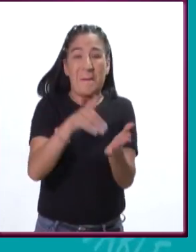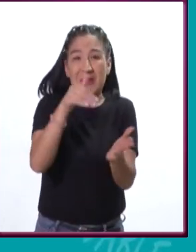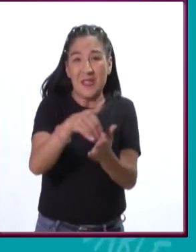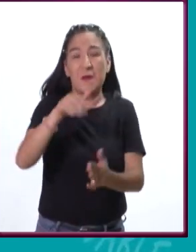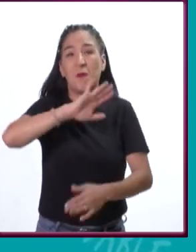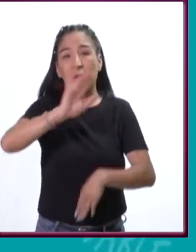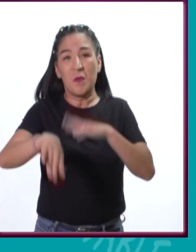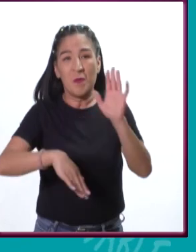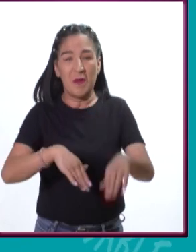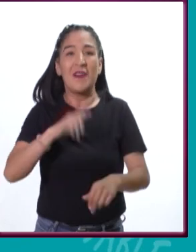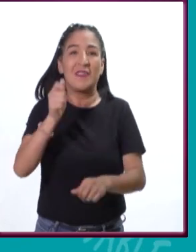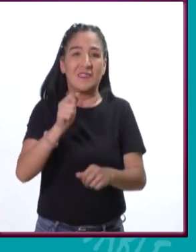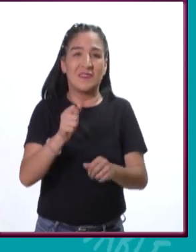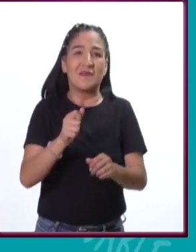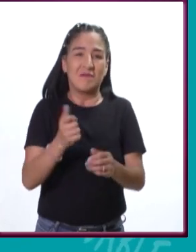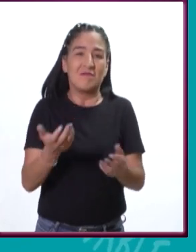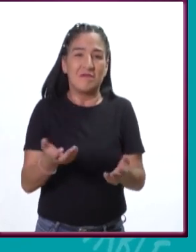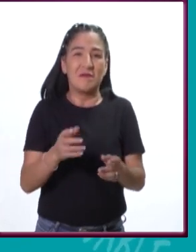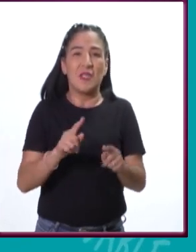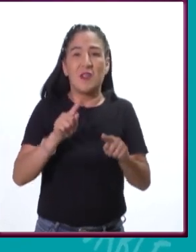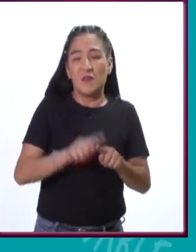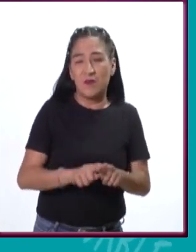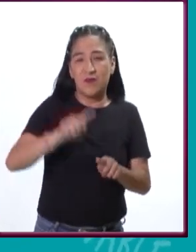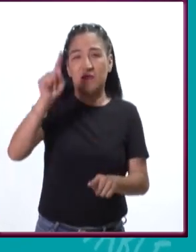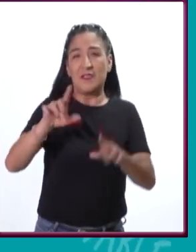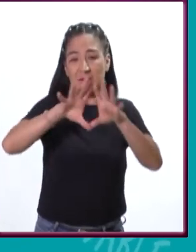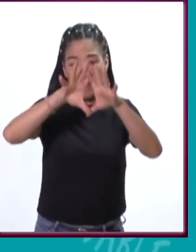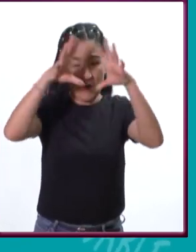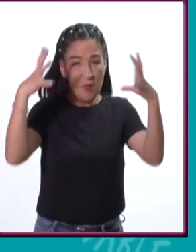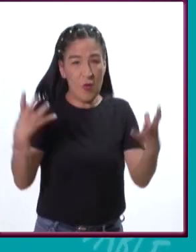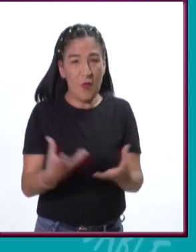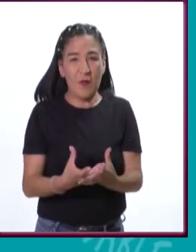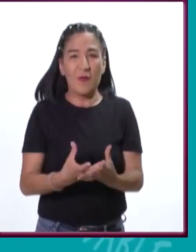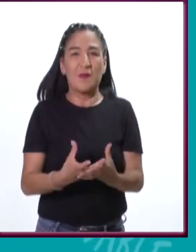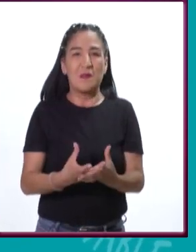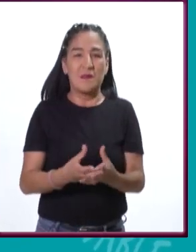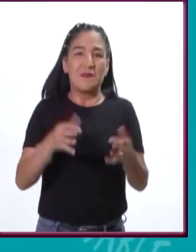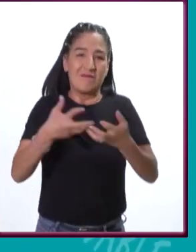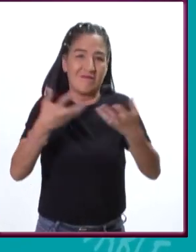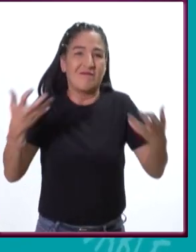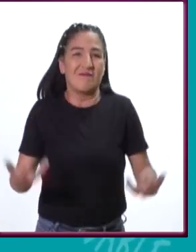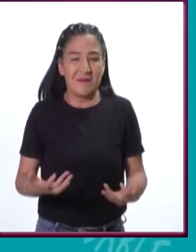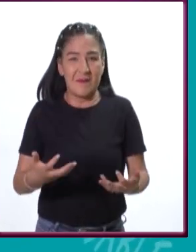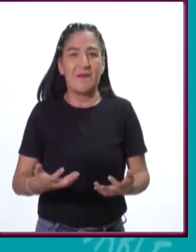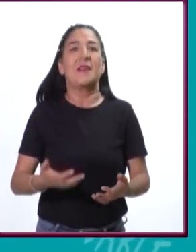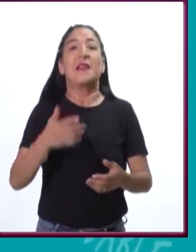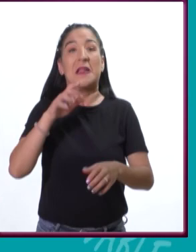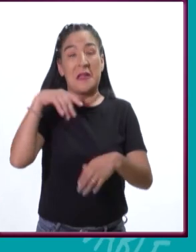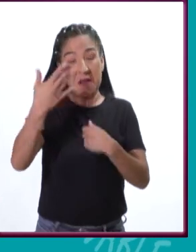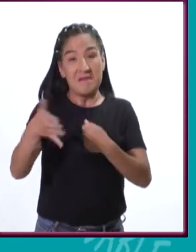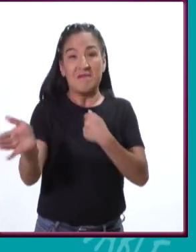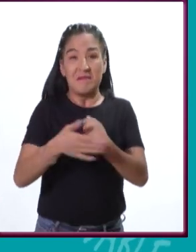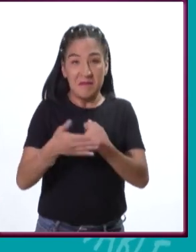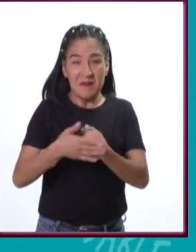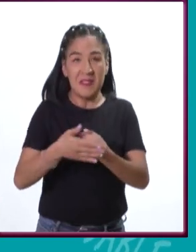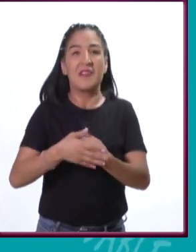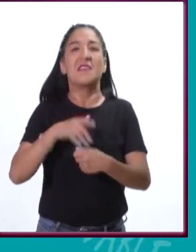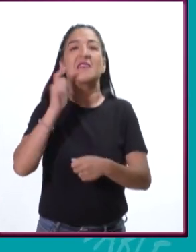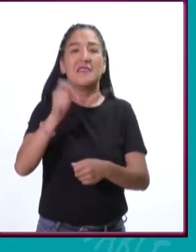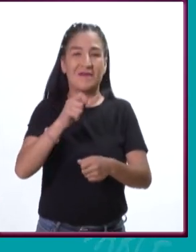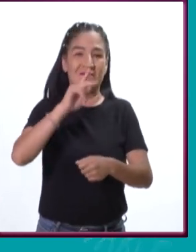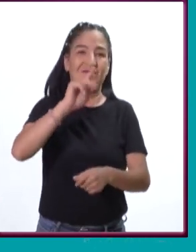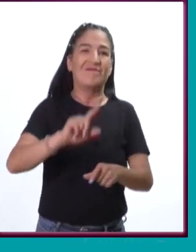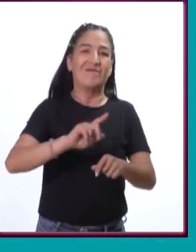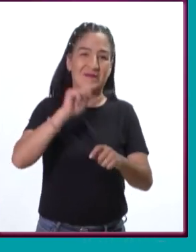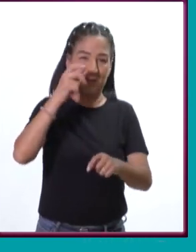enfermedades, de disrupción social, económica y de tantas muertes como están